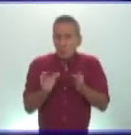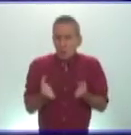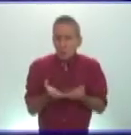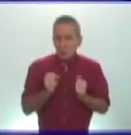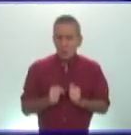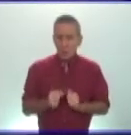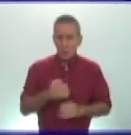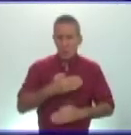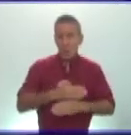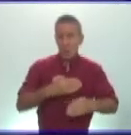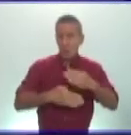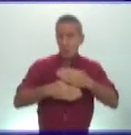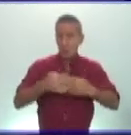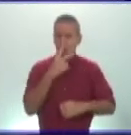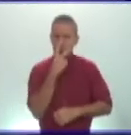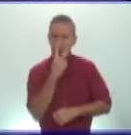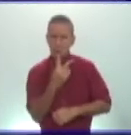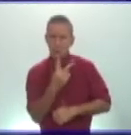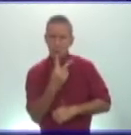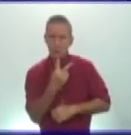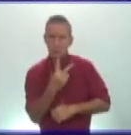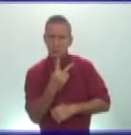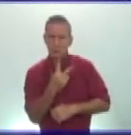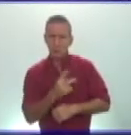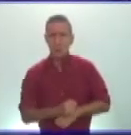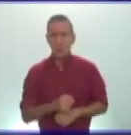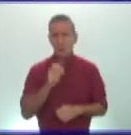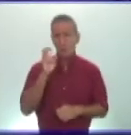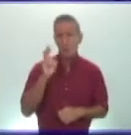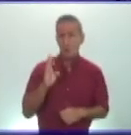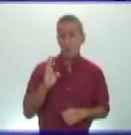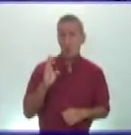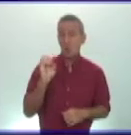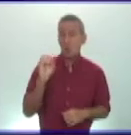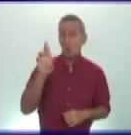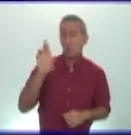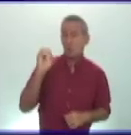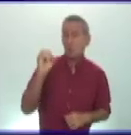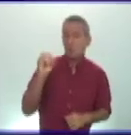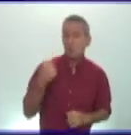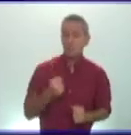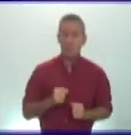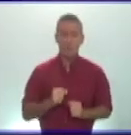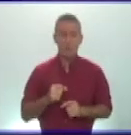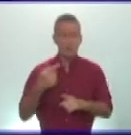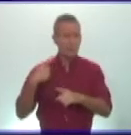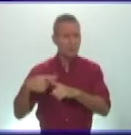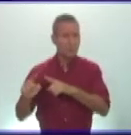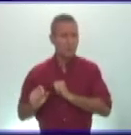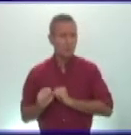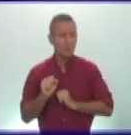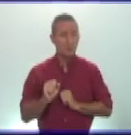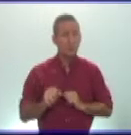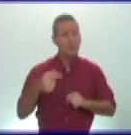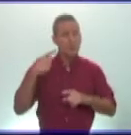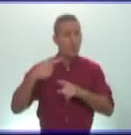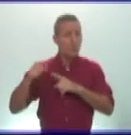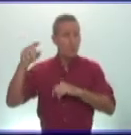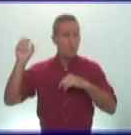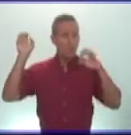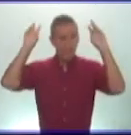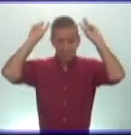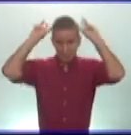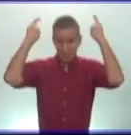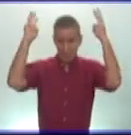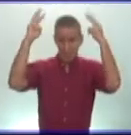construcciones destaca en roma el foro de trajano con la basílica ulpia el fondo del emperador adriano destaca la construcción del muro de